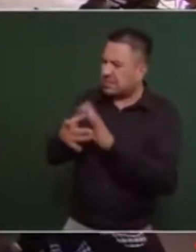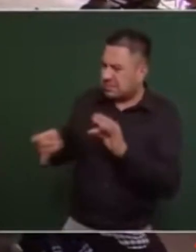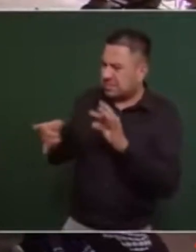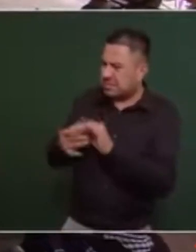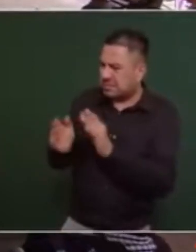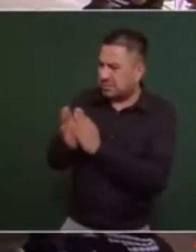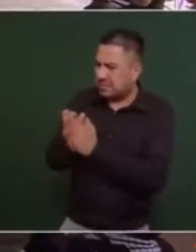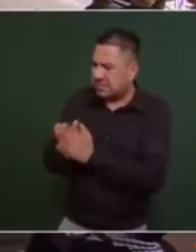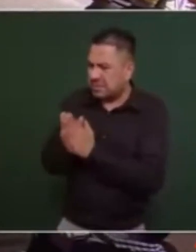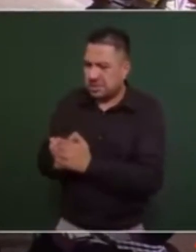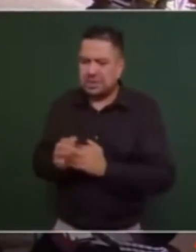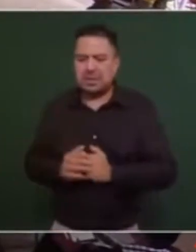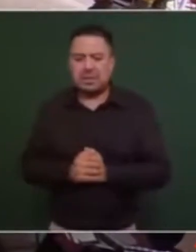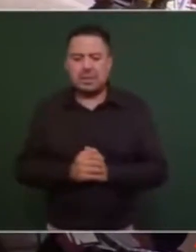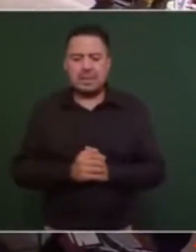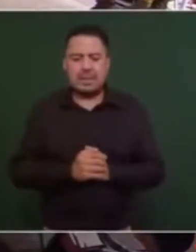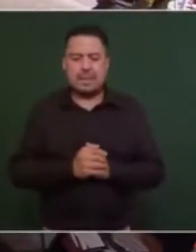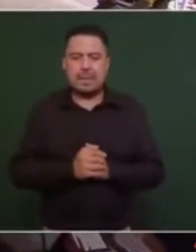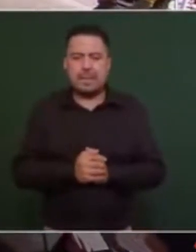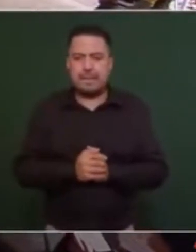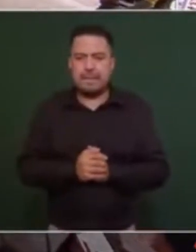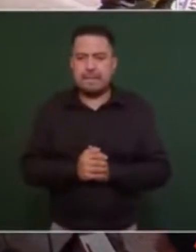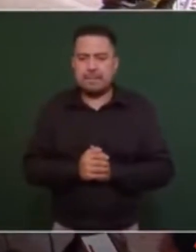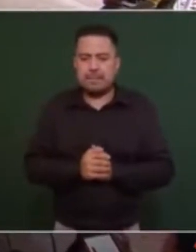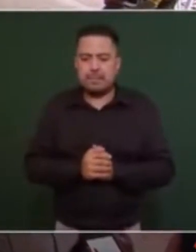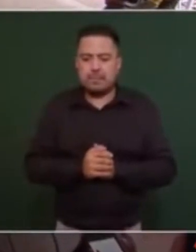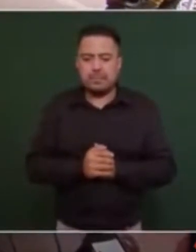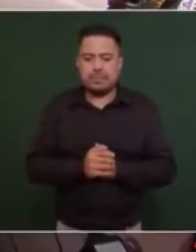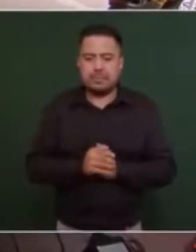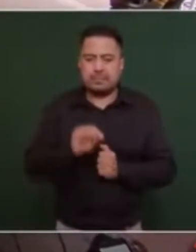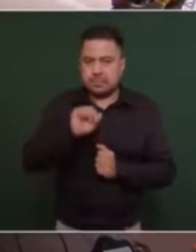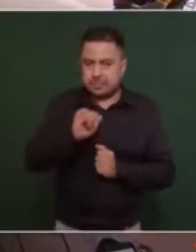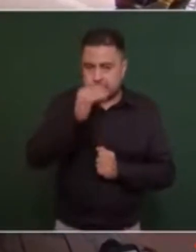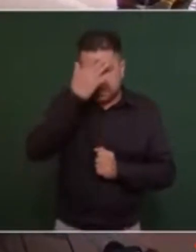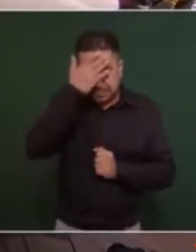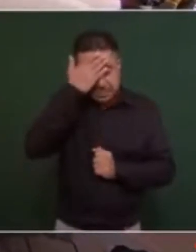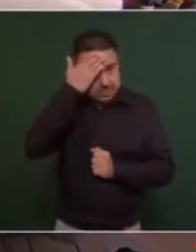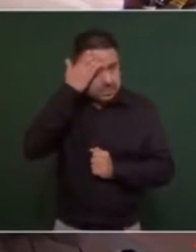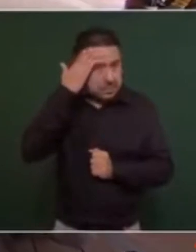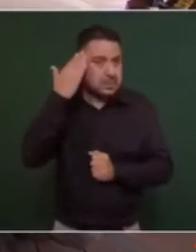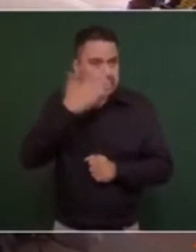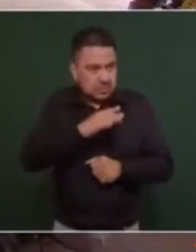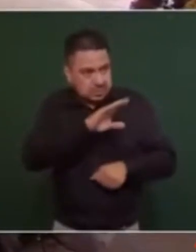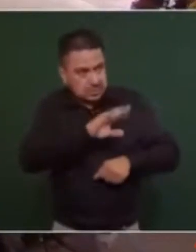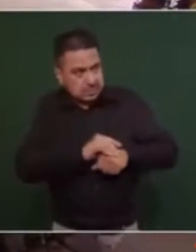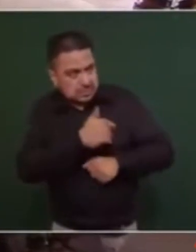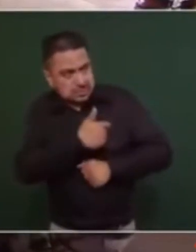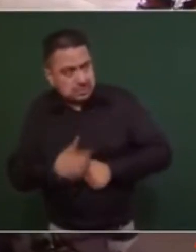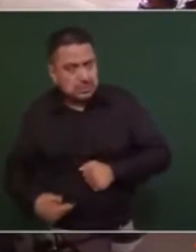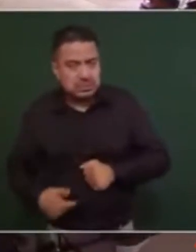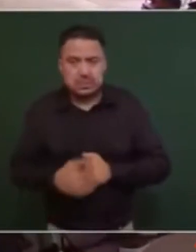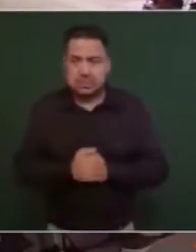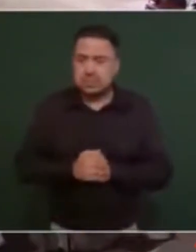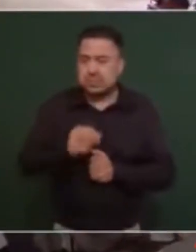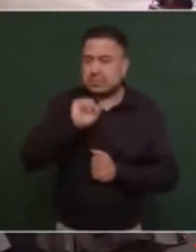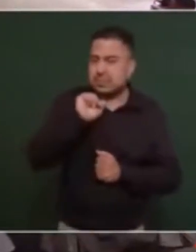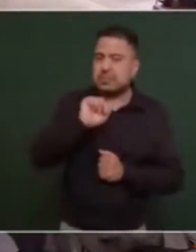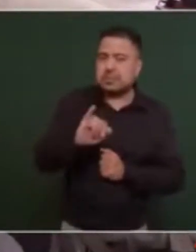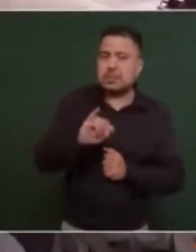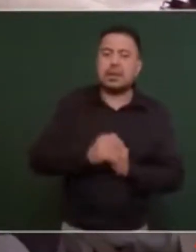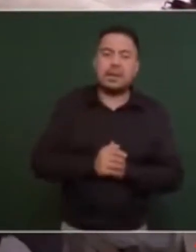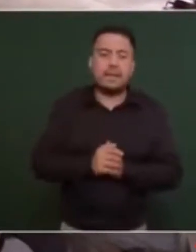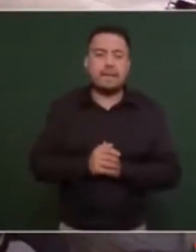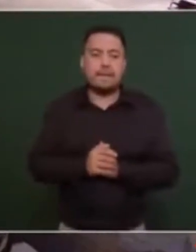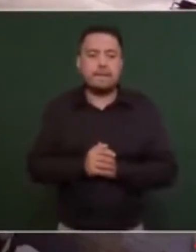señor con su permiso efectivamente hay